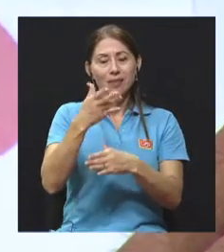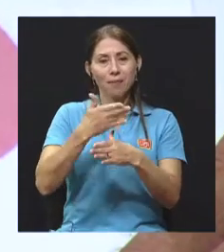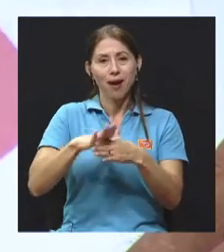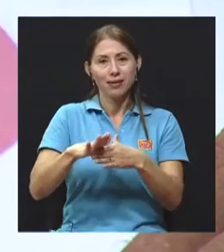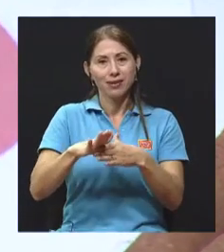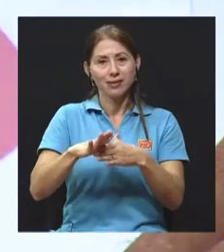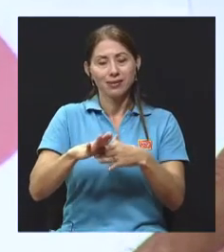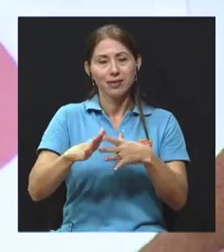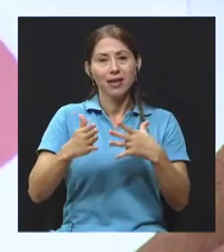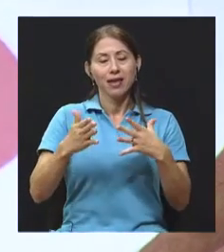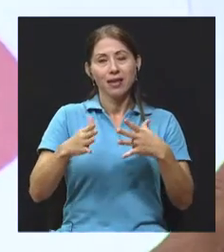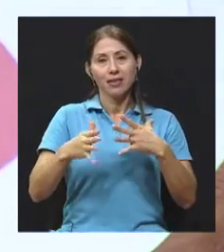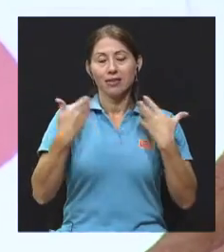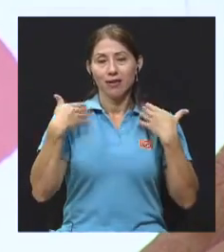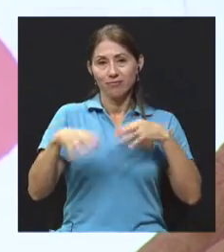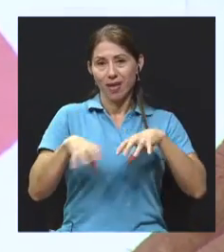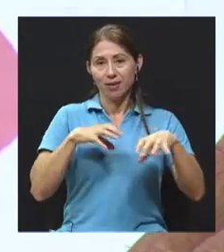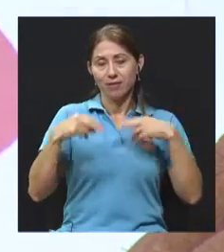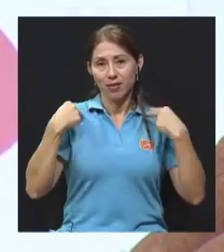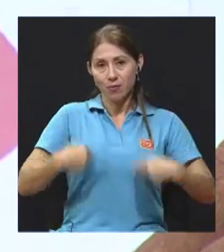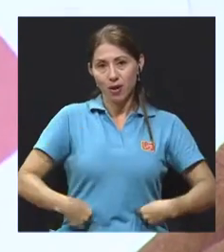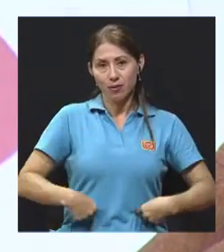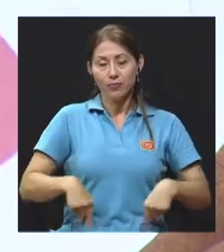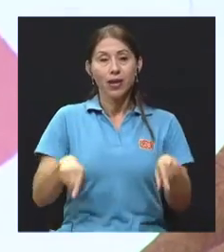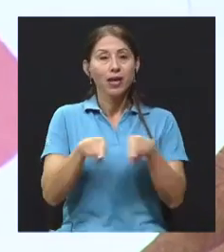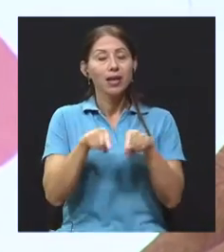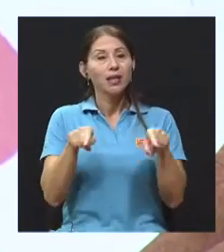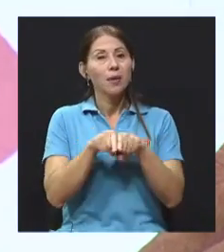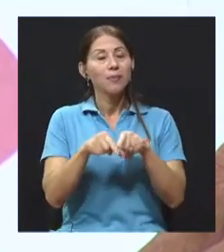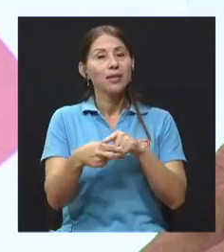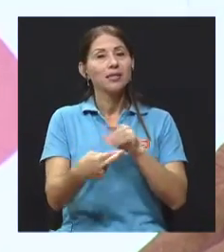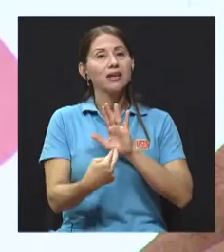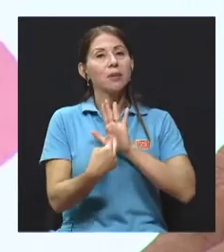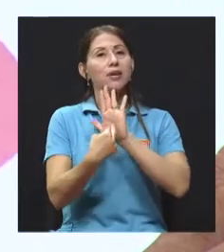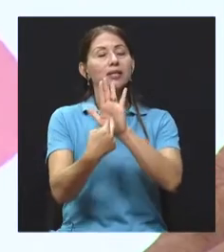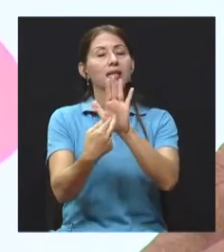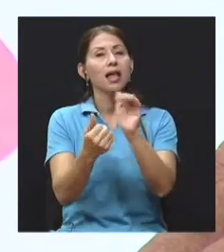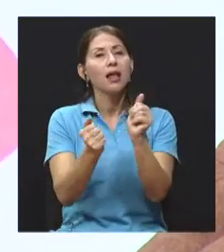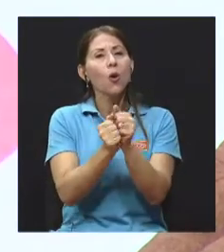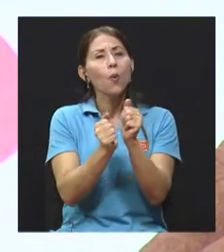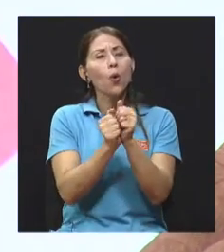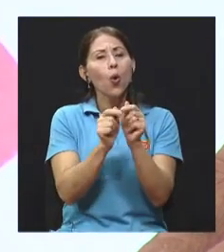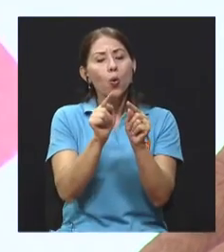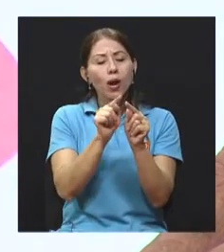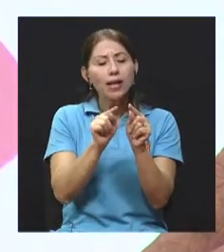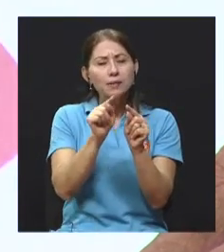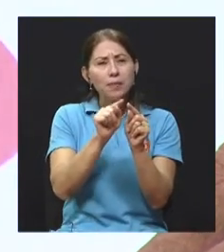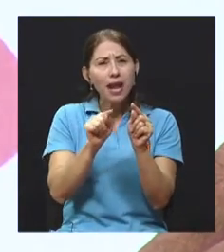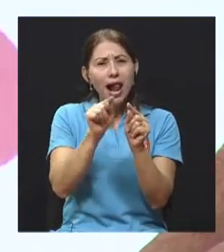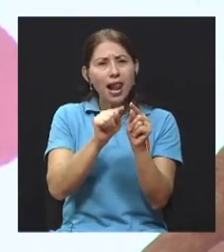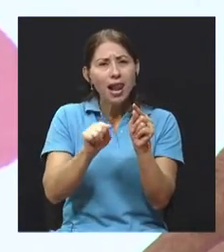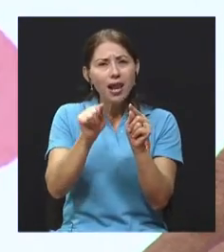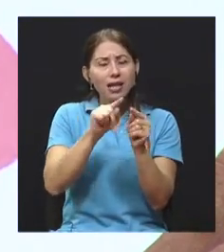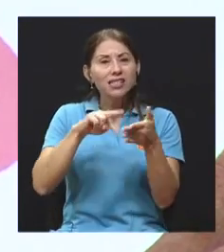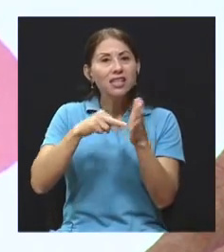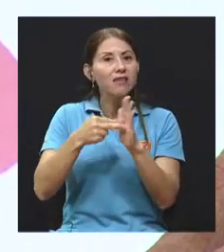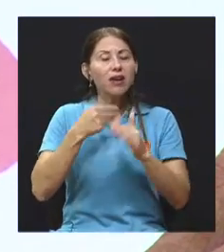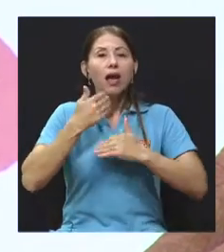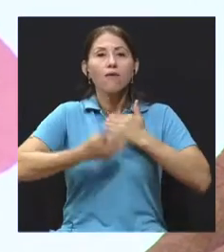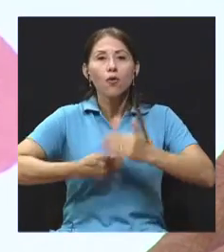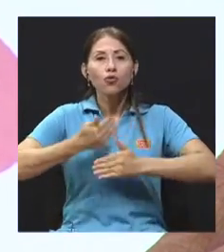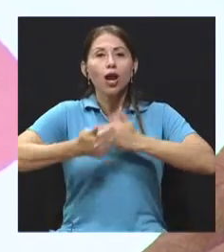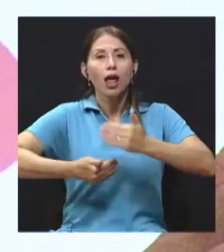y se representa también con una evoluta, una especie de espiral en el centro porque siempre está evolucionando,